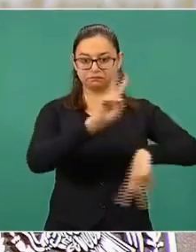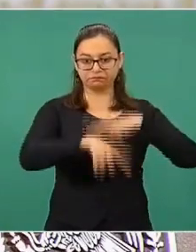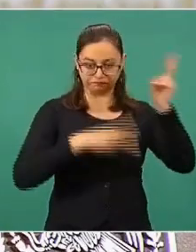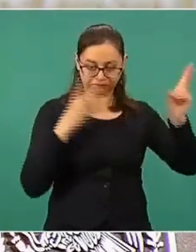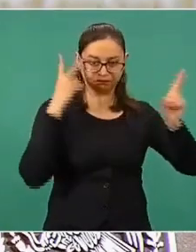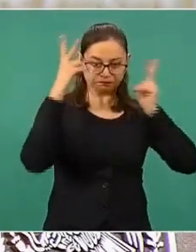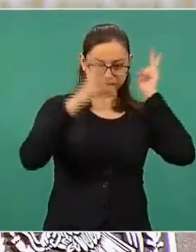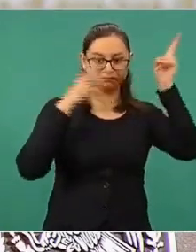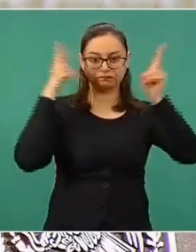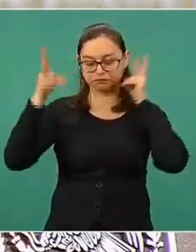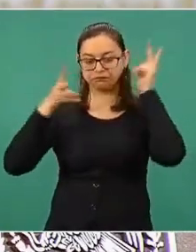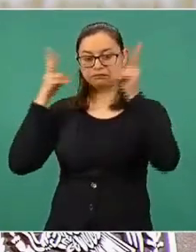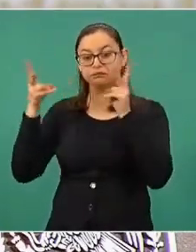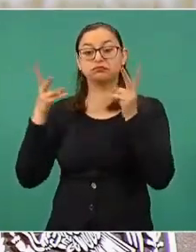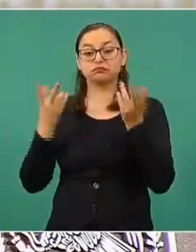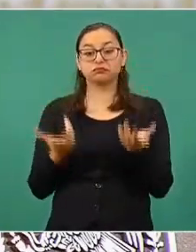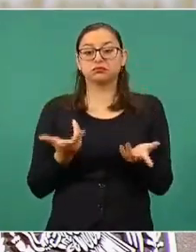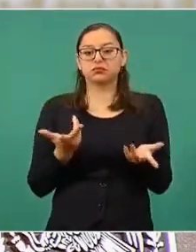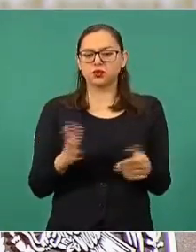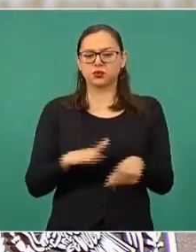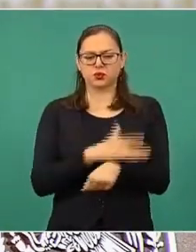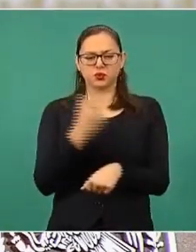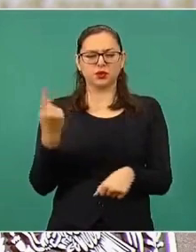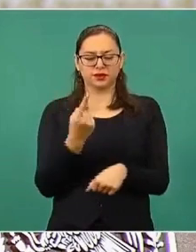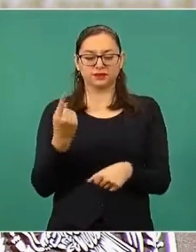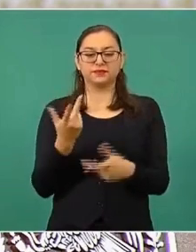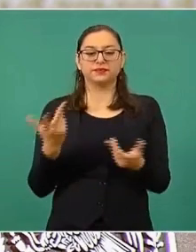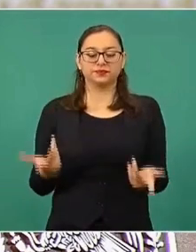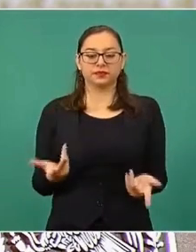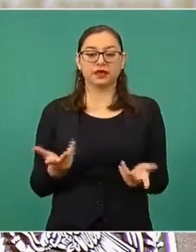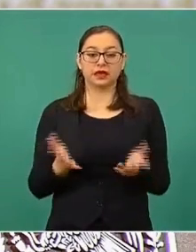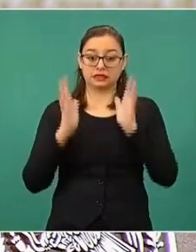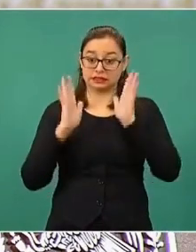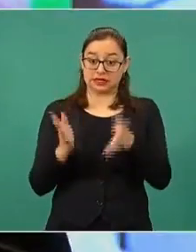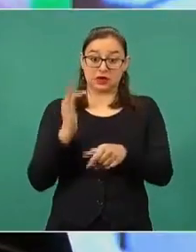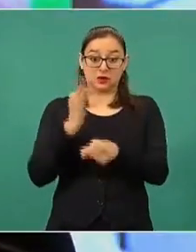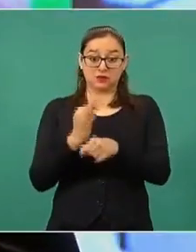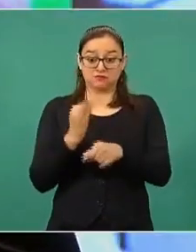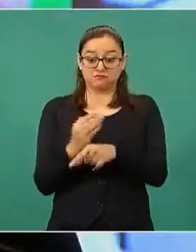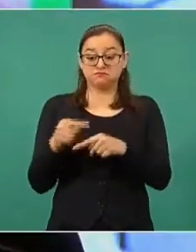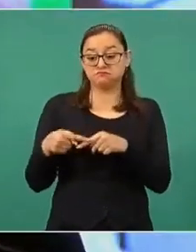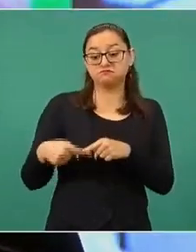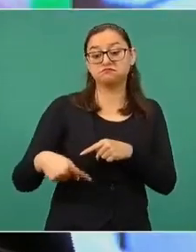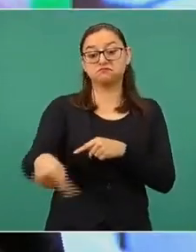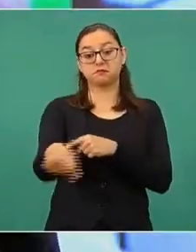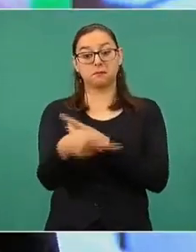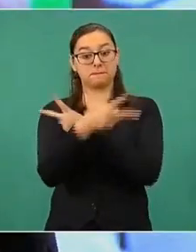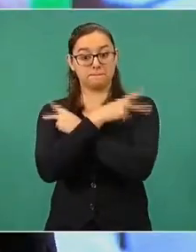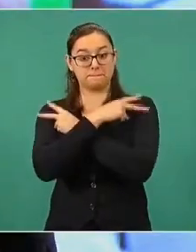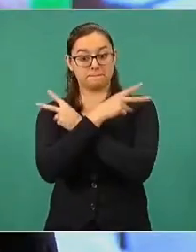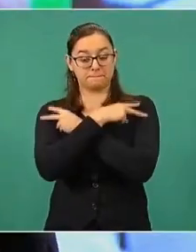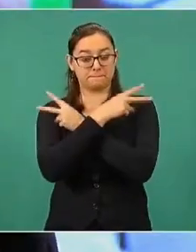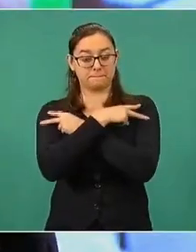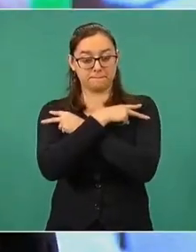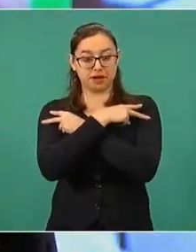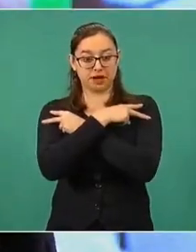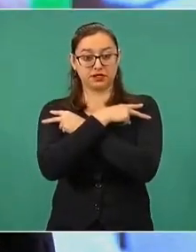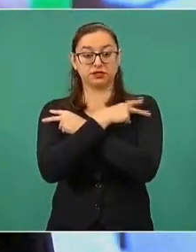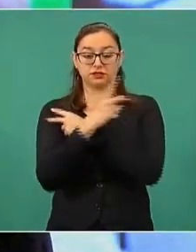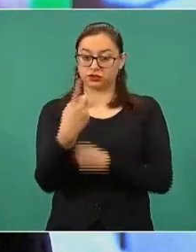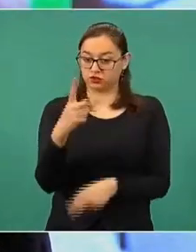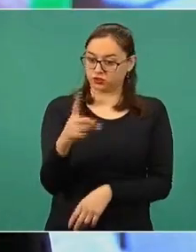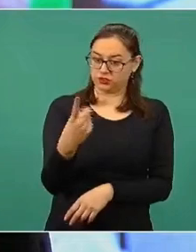se han visitado. Si bien es cierto que ahorita ya inicia lo que es el deceso, el periodo ahorita por fechas de